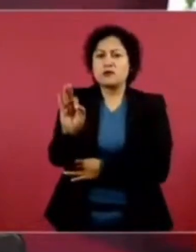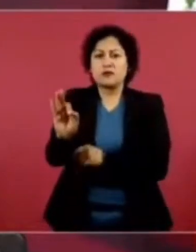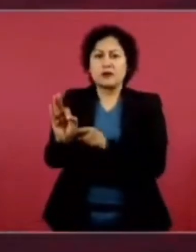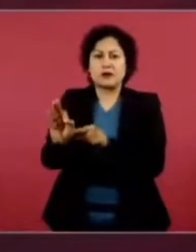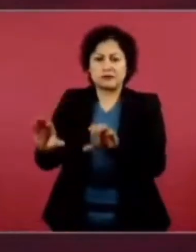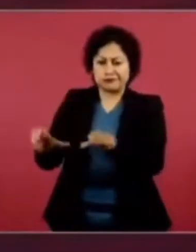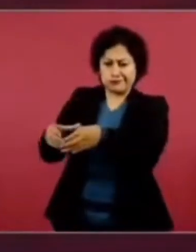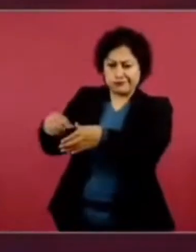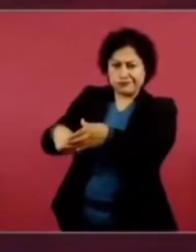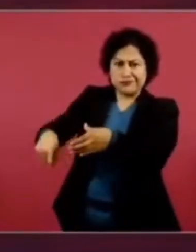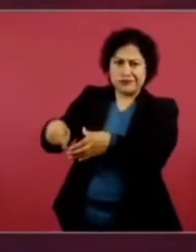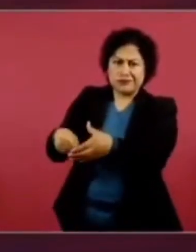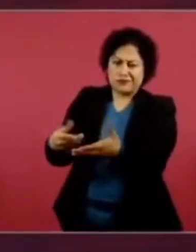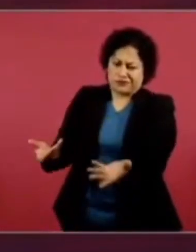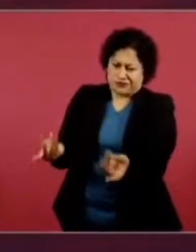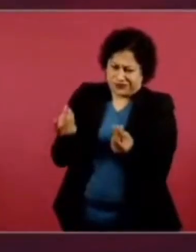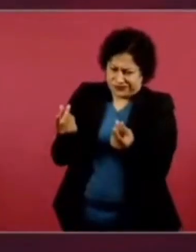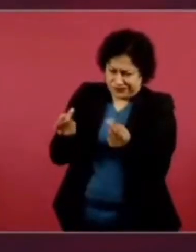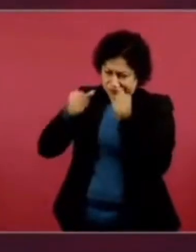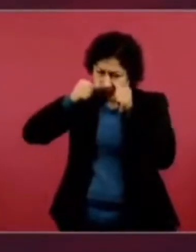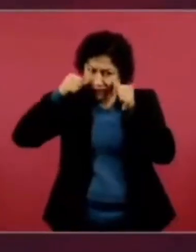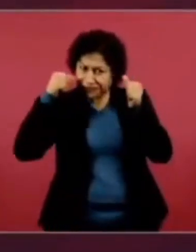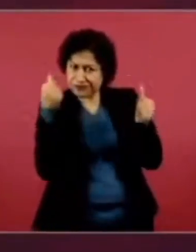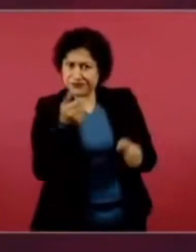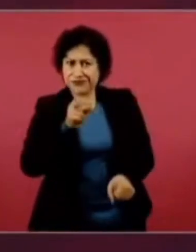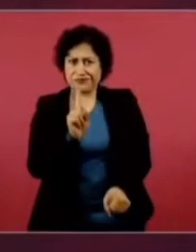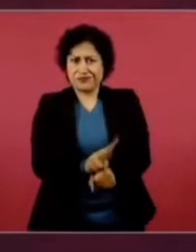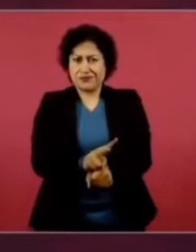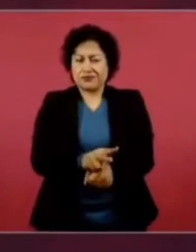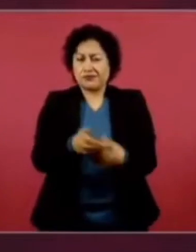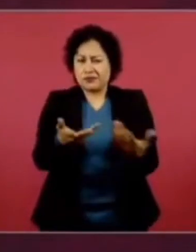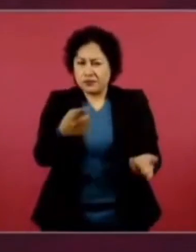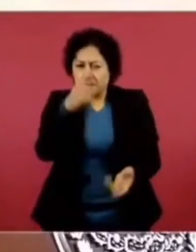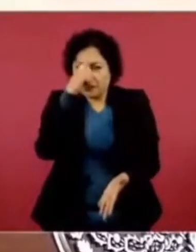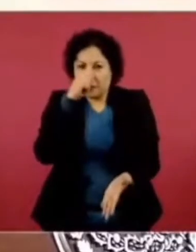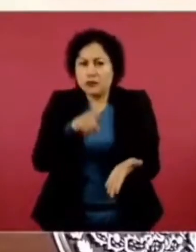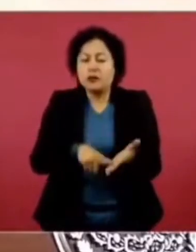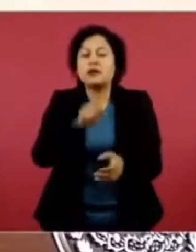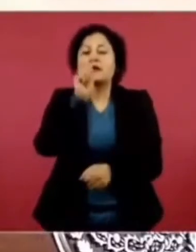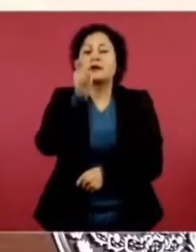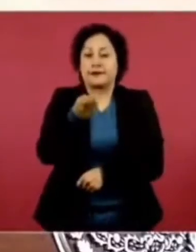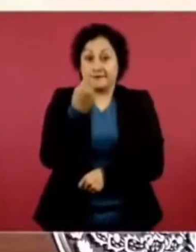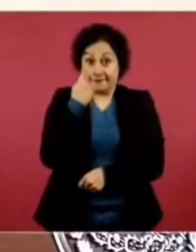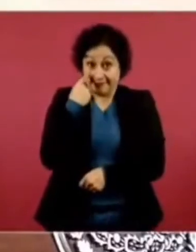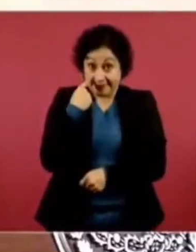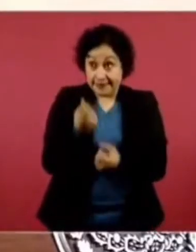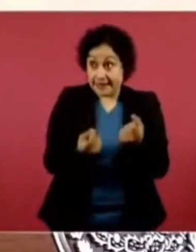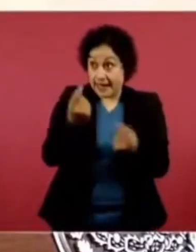imagínense, jueces que nos piden que la Guardia Nacional